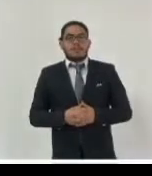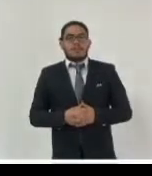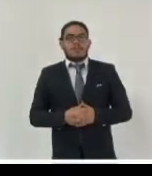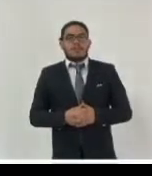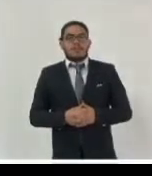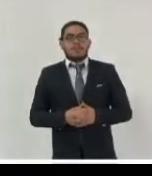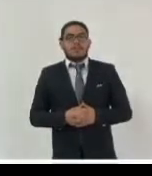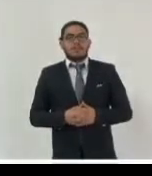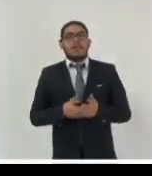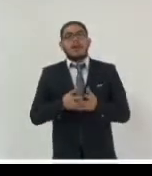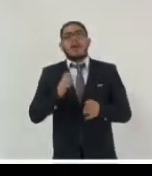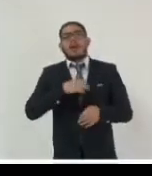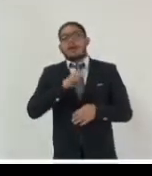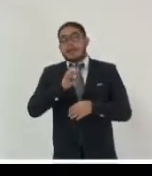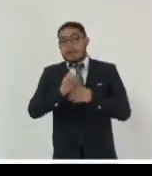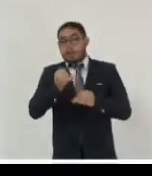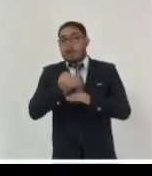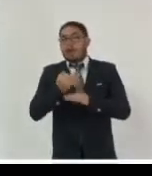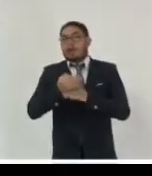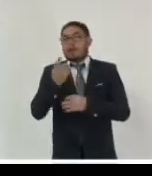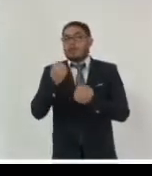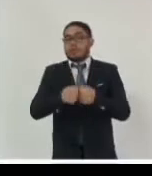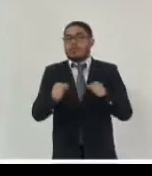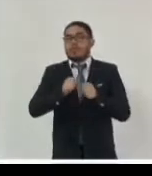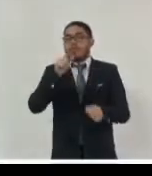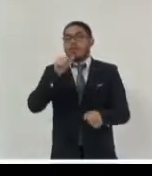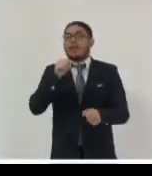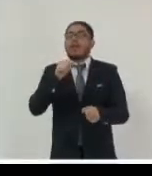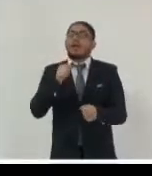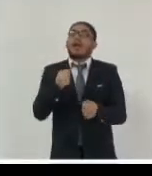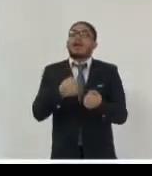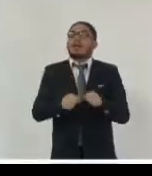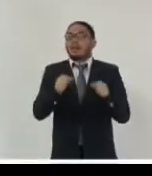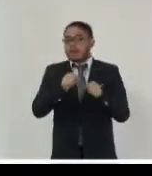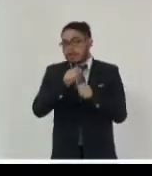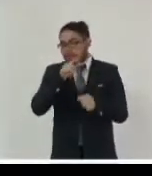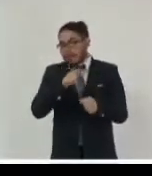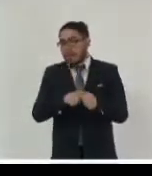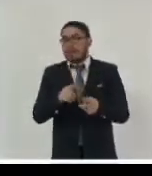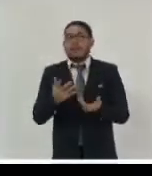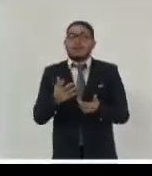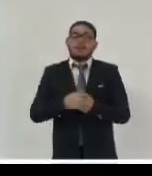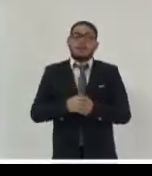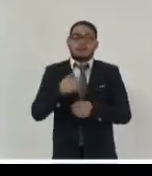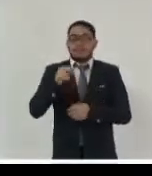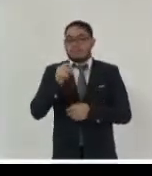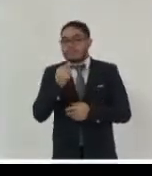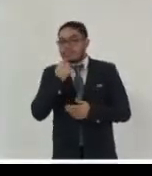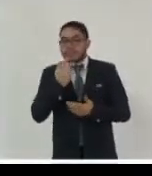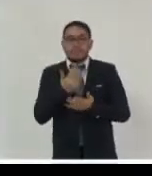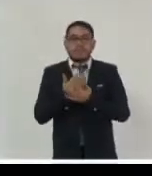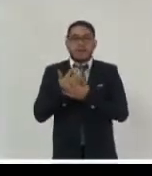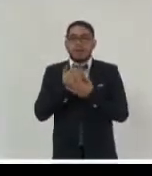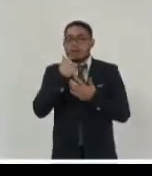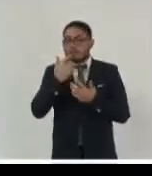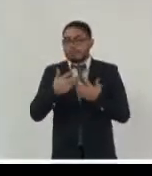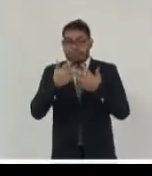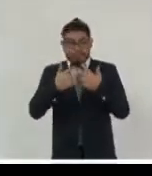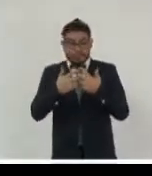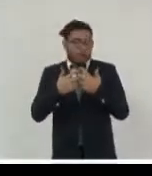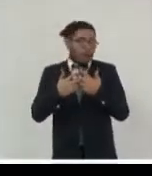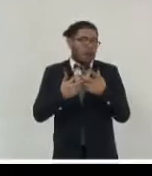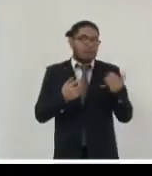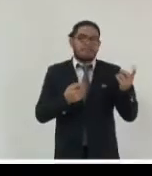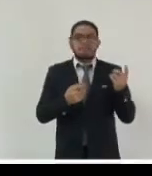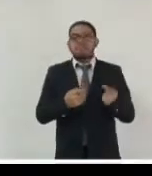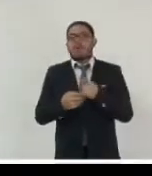estamos en una sociedad estamos en un marco una sociedad que llegó a la ratificación o sea se está ratificando